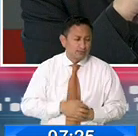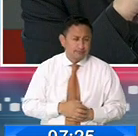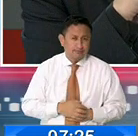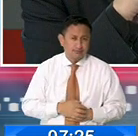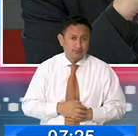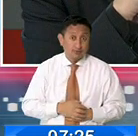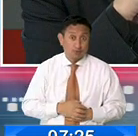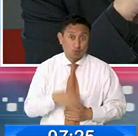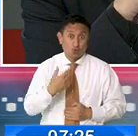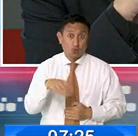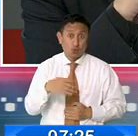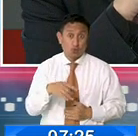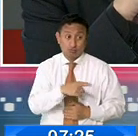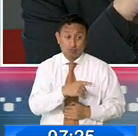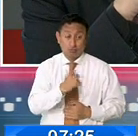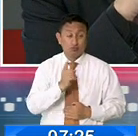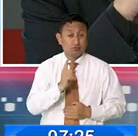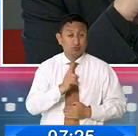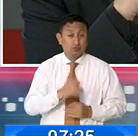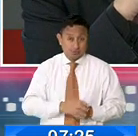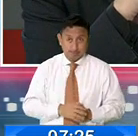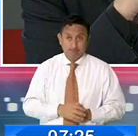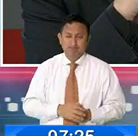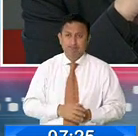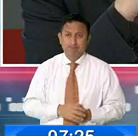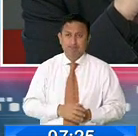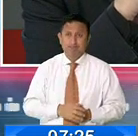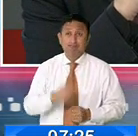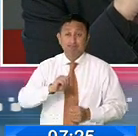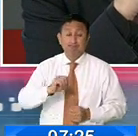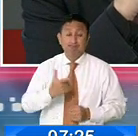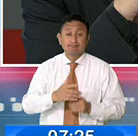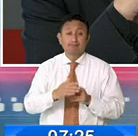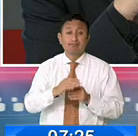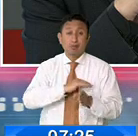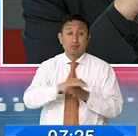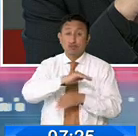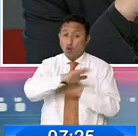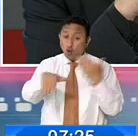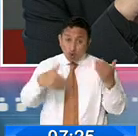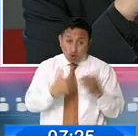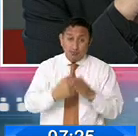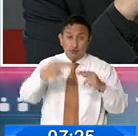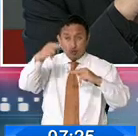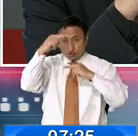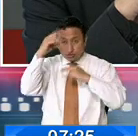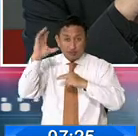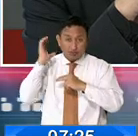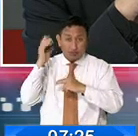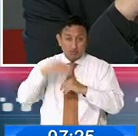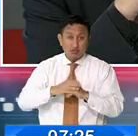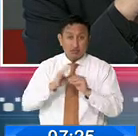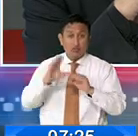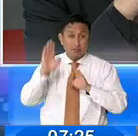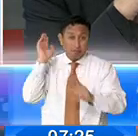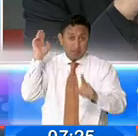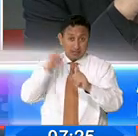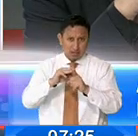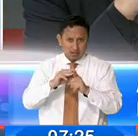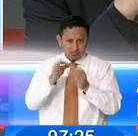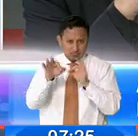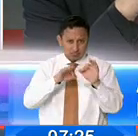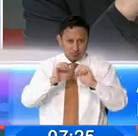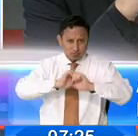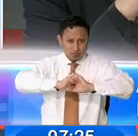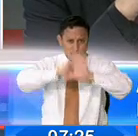llegando a esa conclusión, ahí también invitar a todos los medios de comunicación que nos ayuden con este mensaje, ya